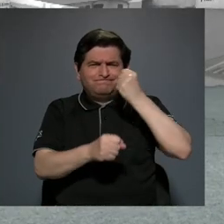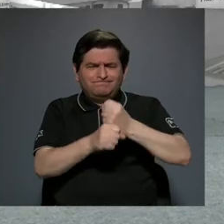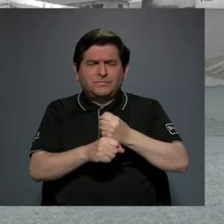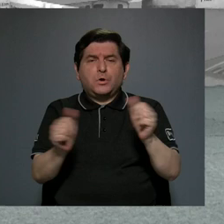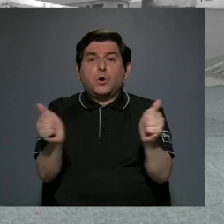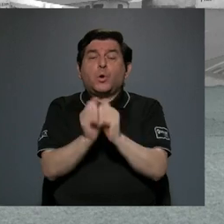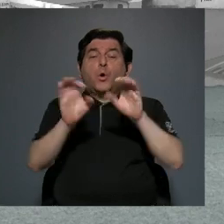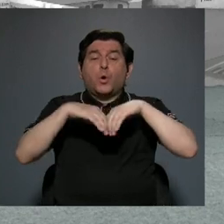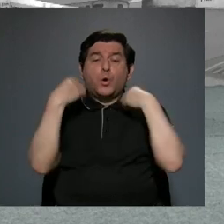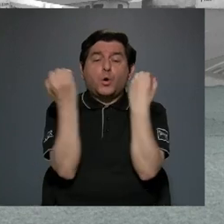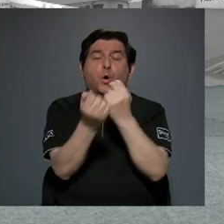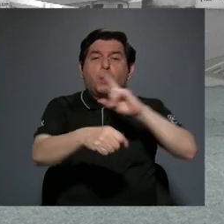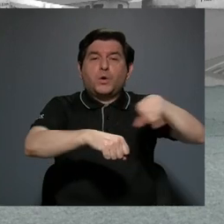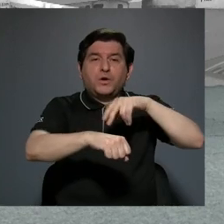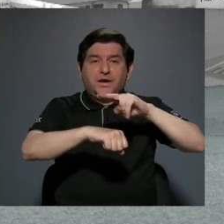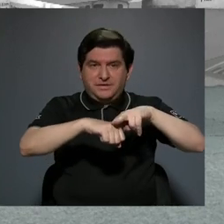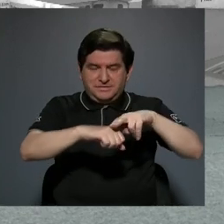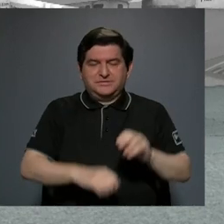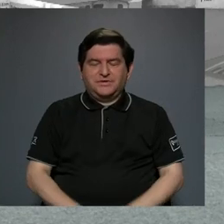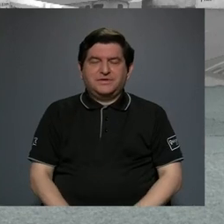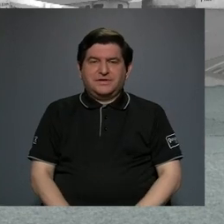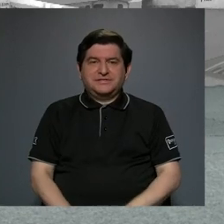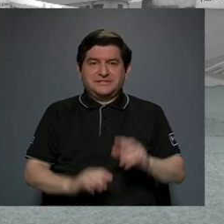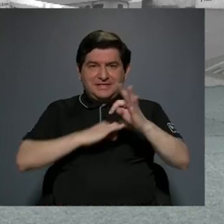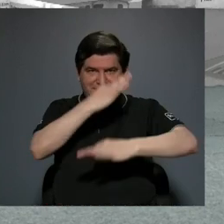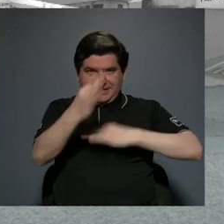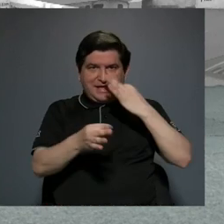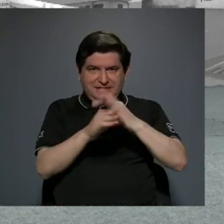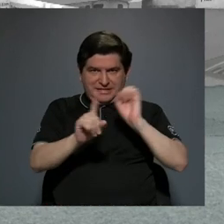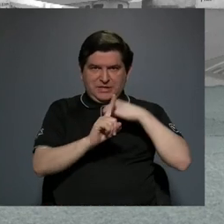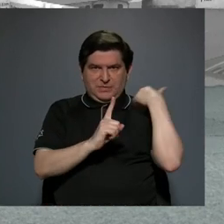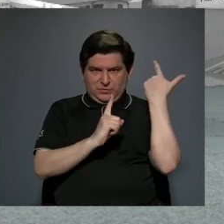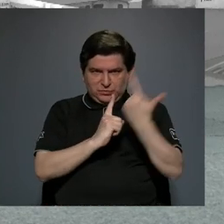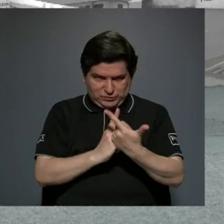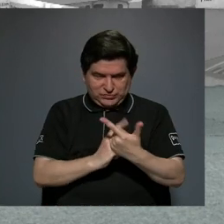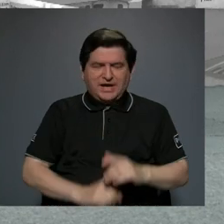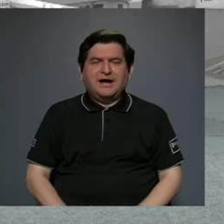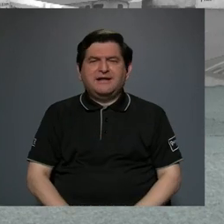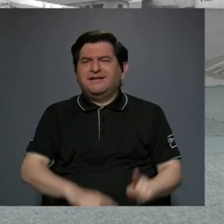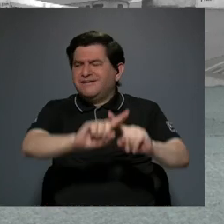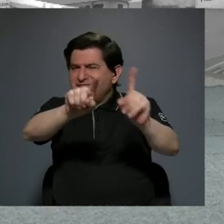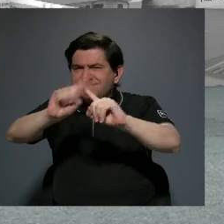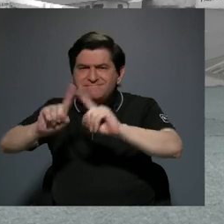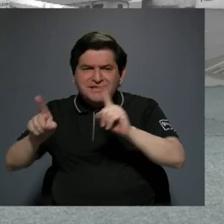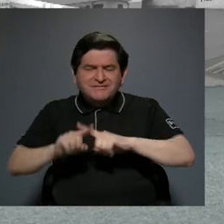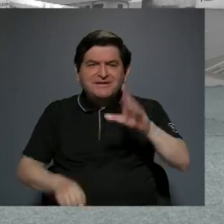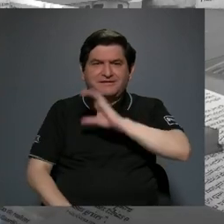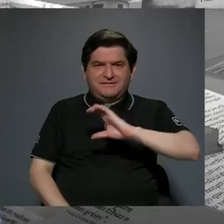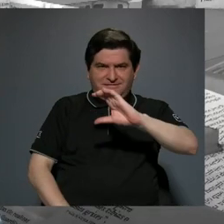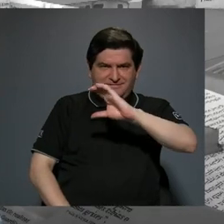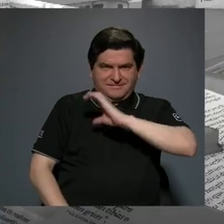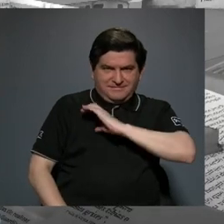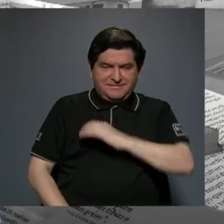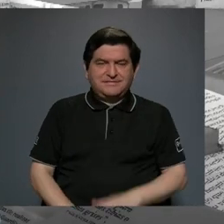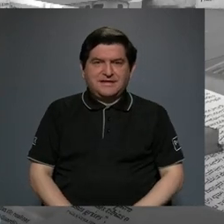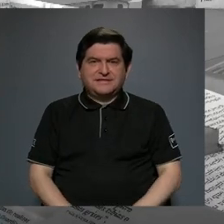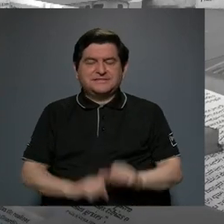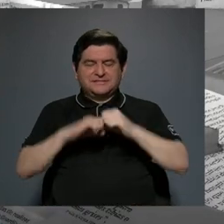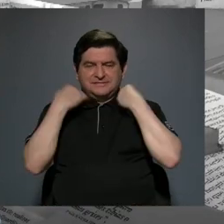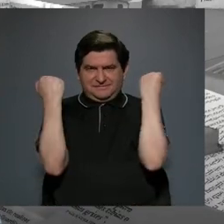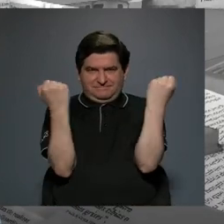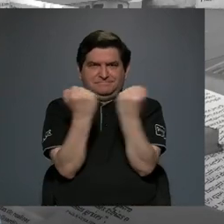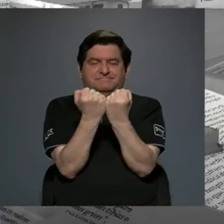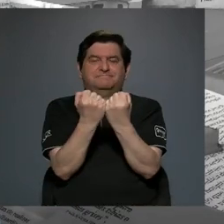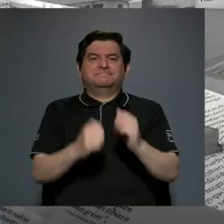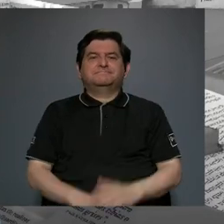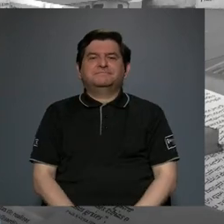organizaciones sociales en muchos aspectos de la parte sindical.